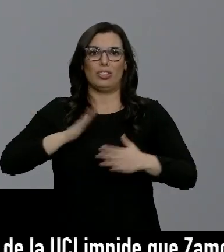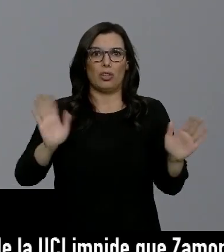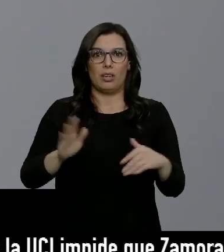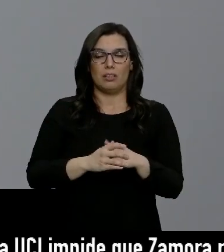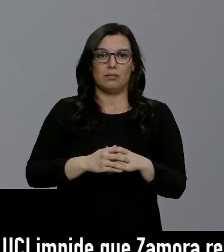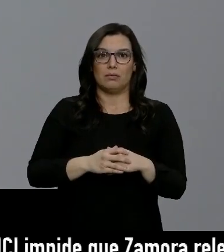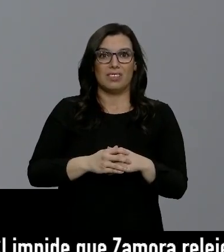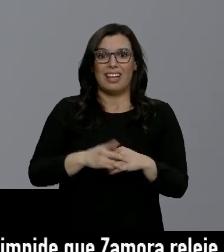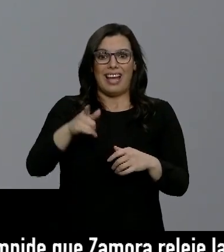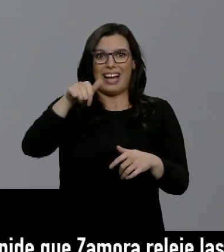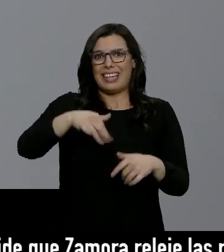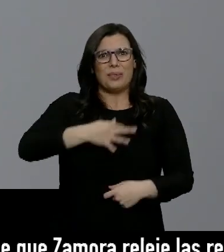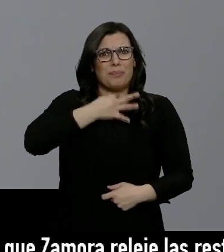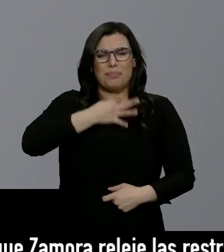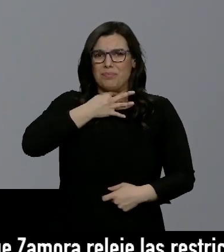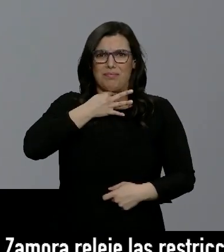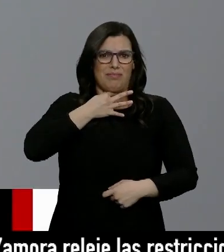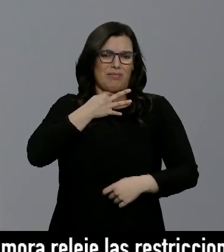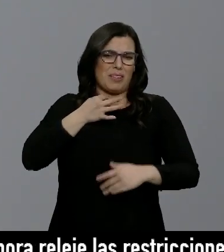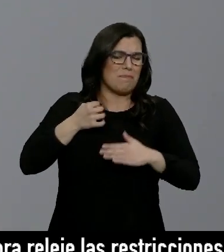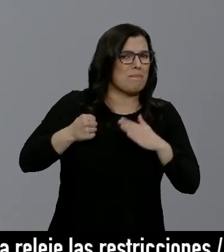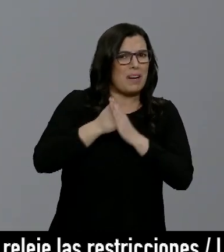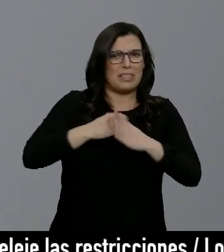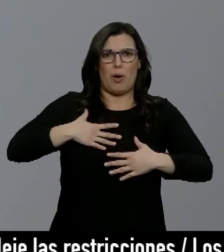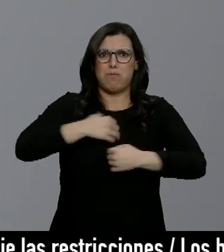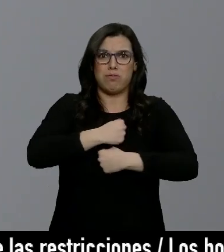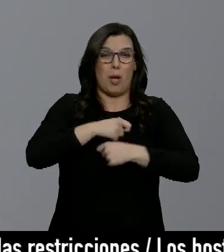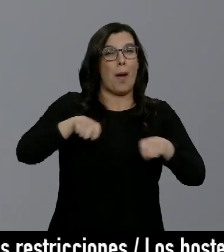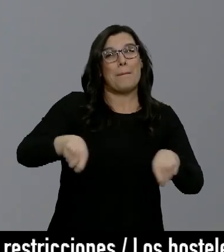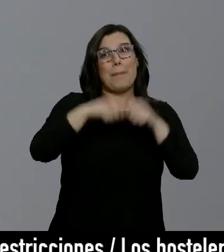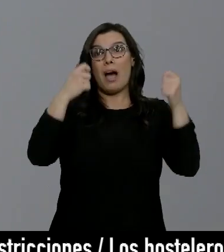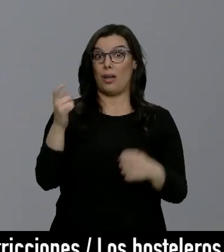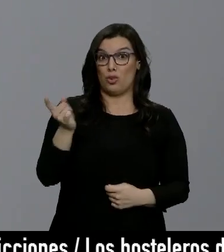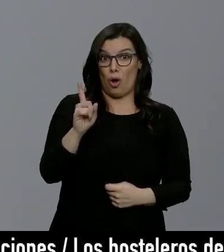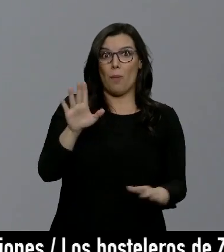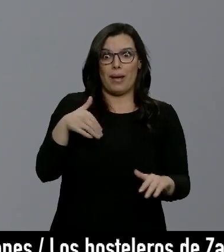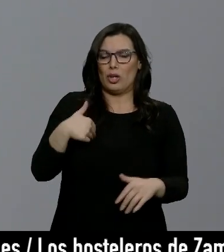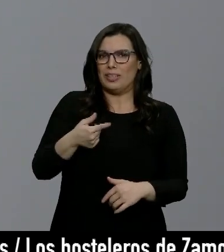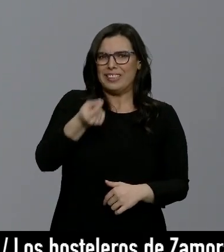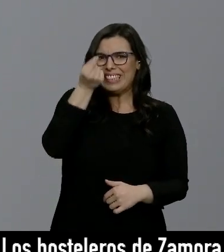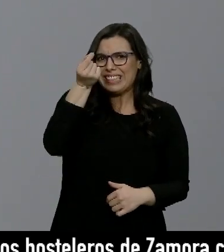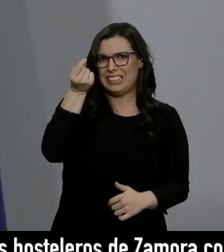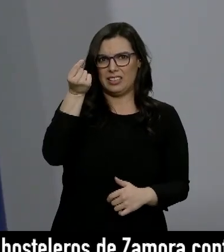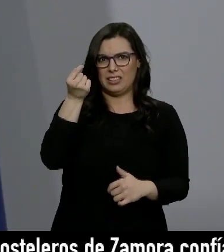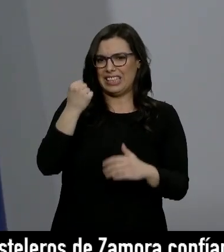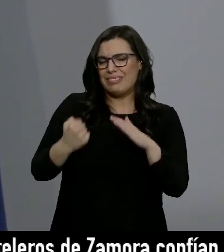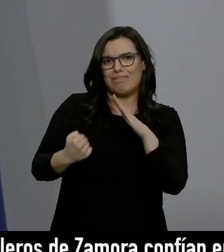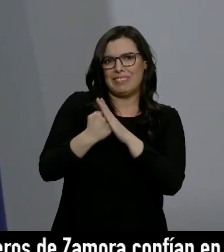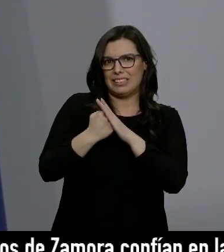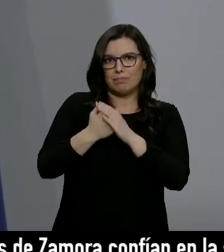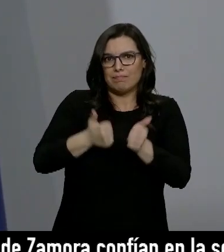vaso lleno, como decimos muchas veces, no ha colapsado, pero estamos con el vaso completamente lleno.